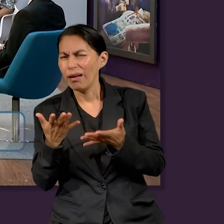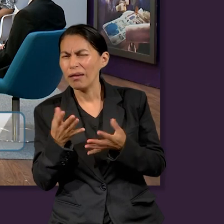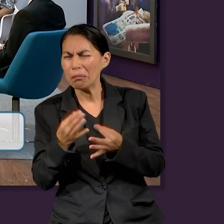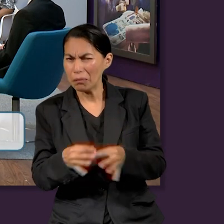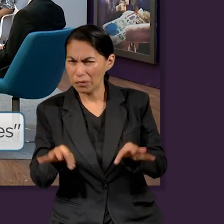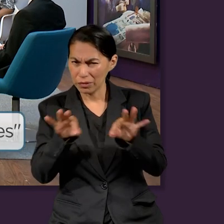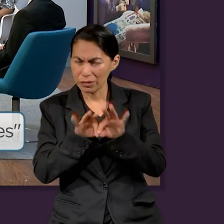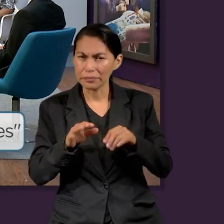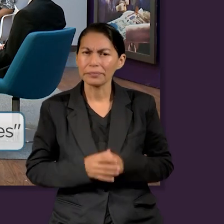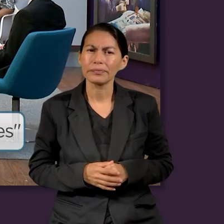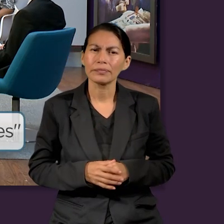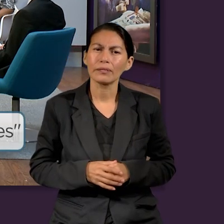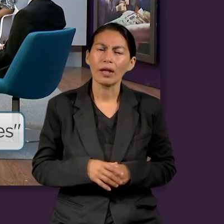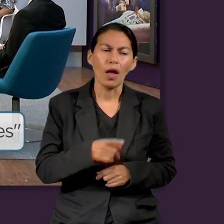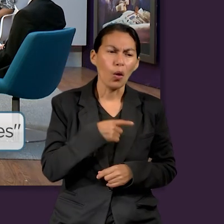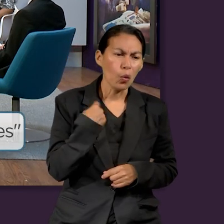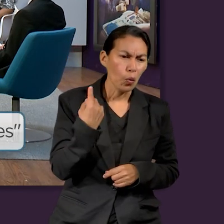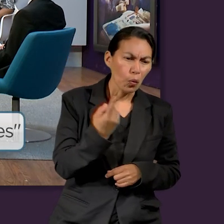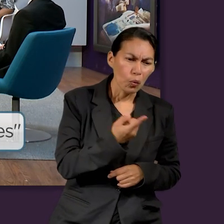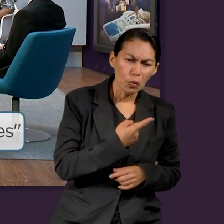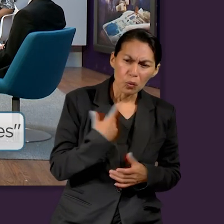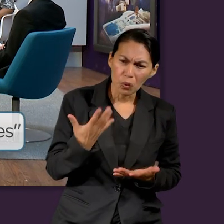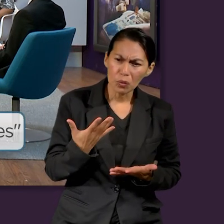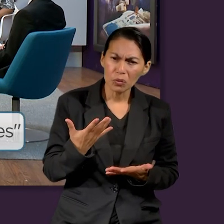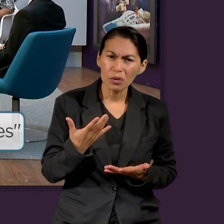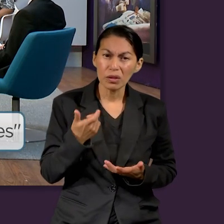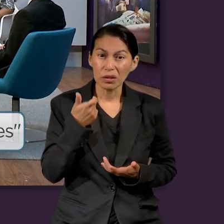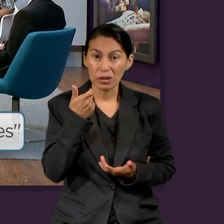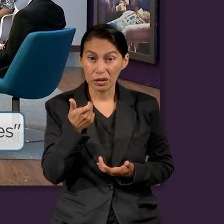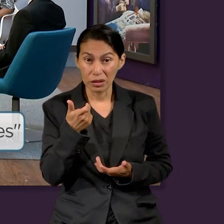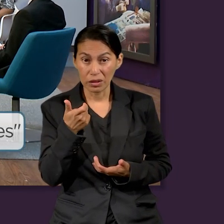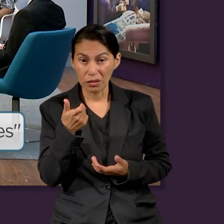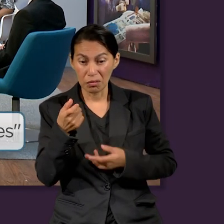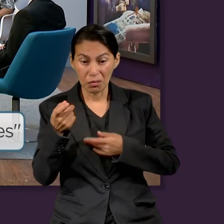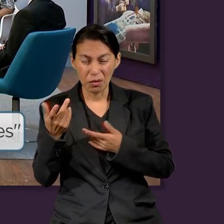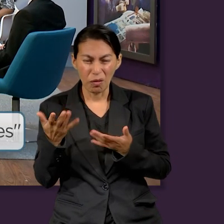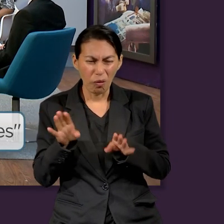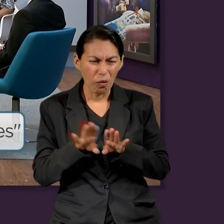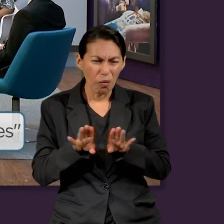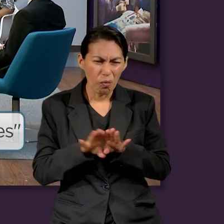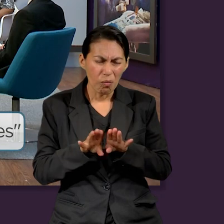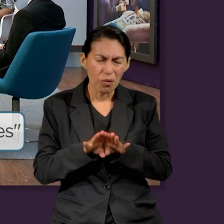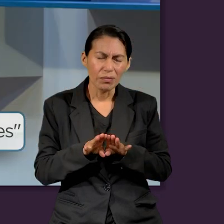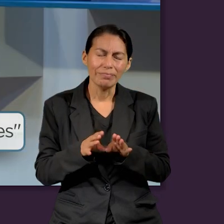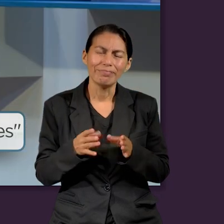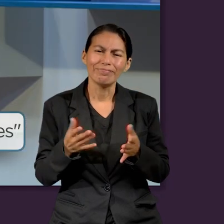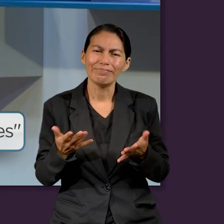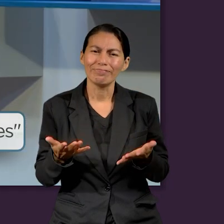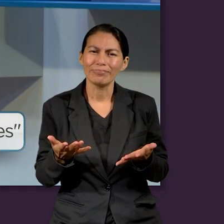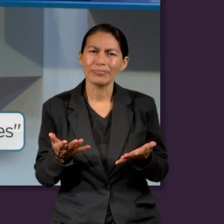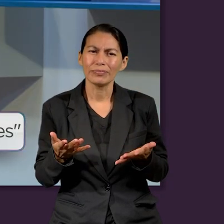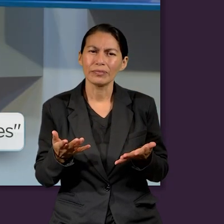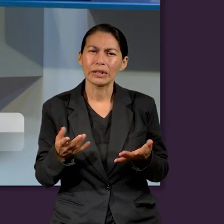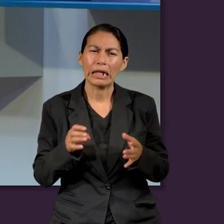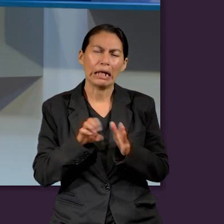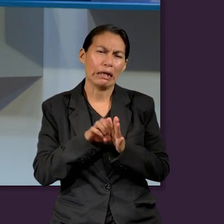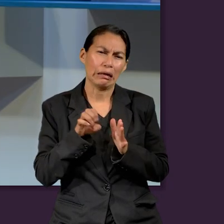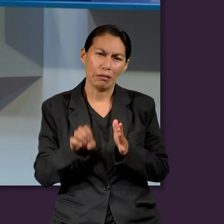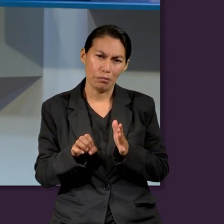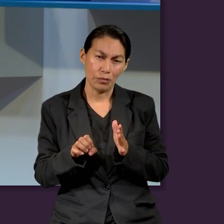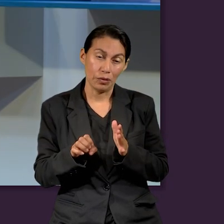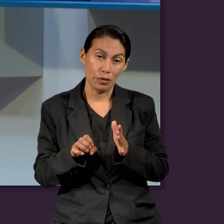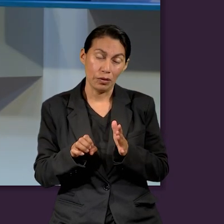fundamental. ¿Cómo entonces nos preparamos financieramente respecto a la